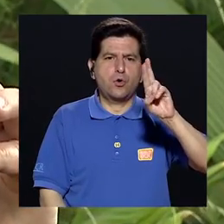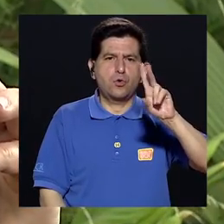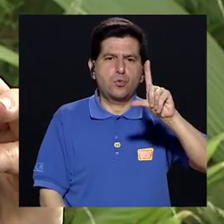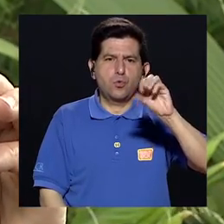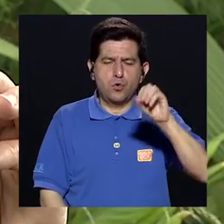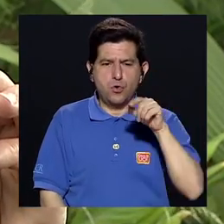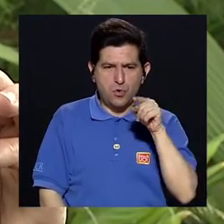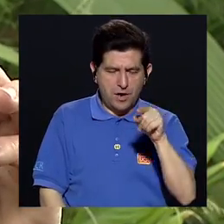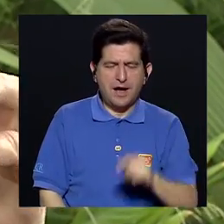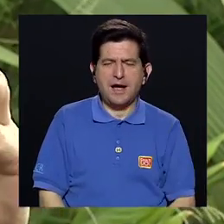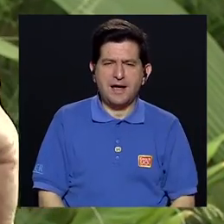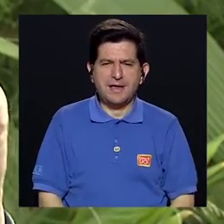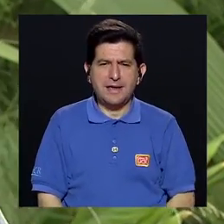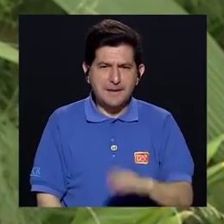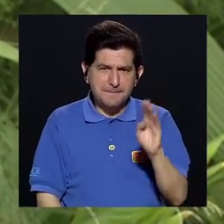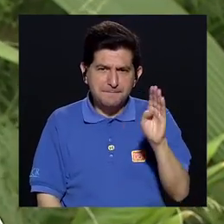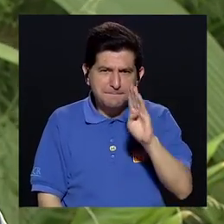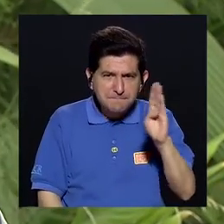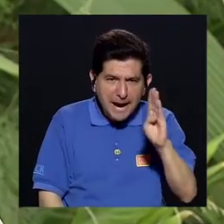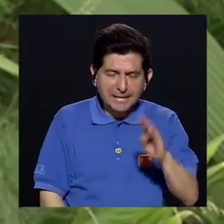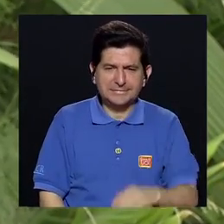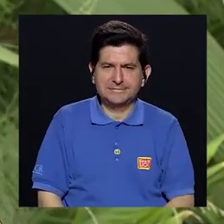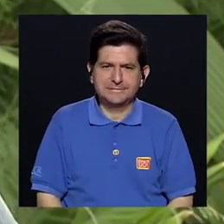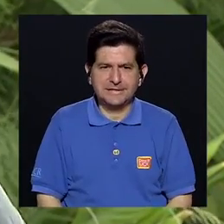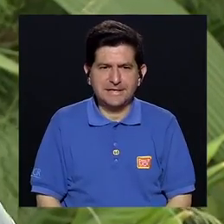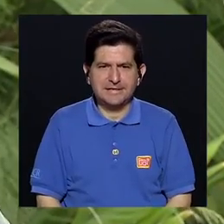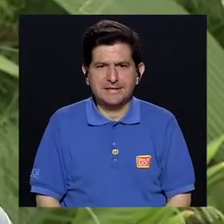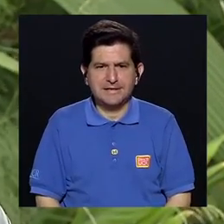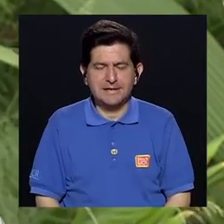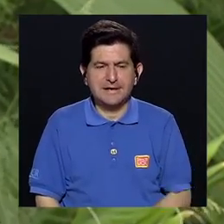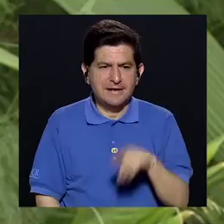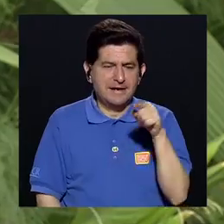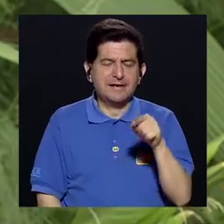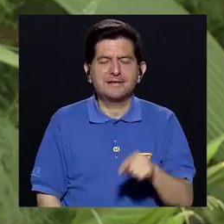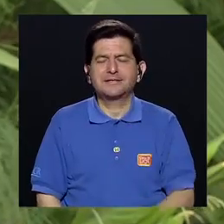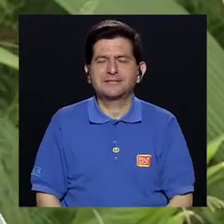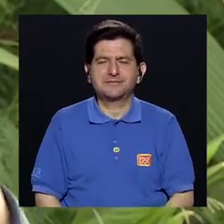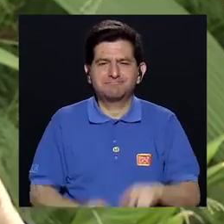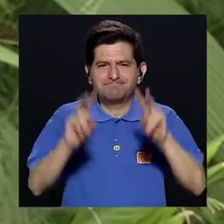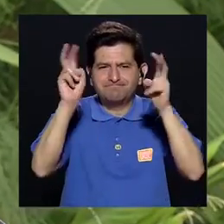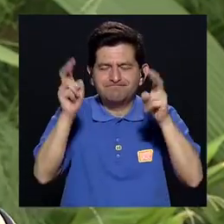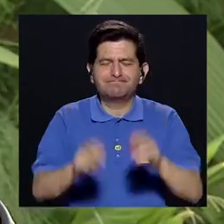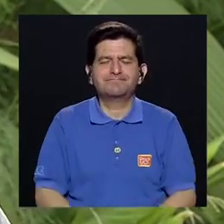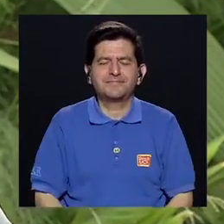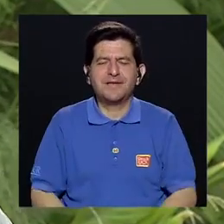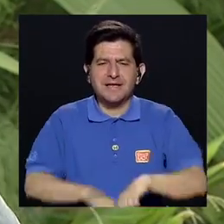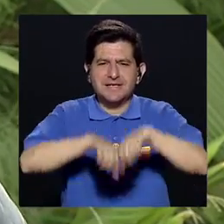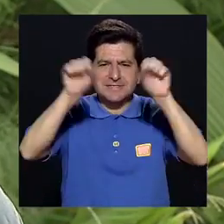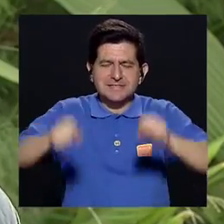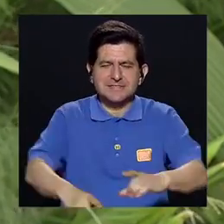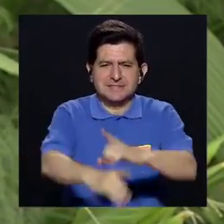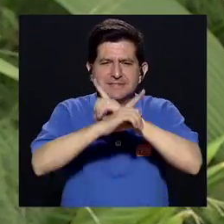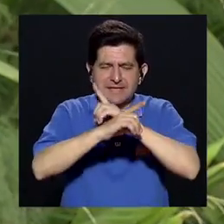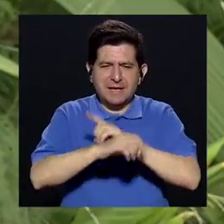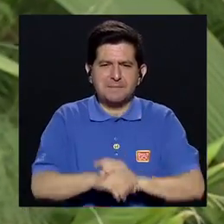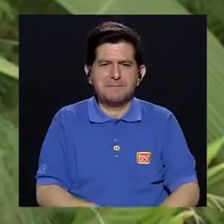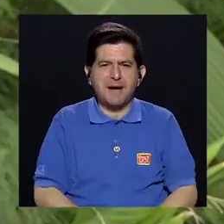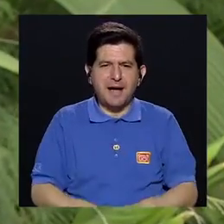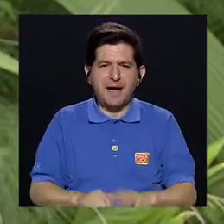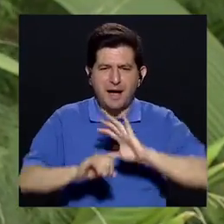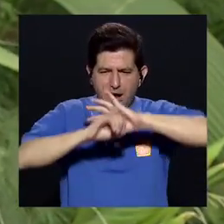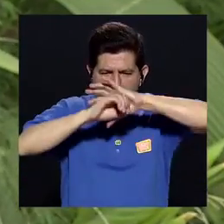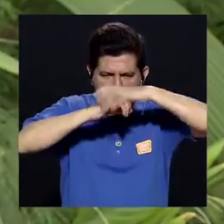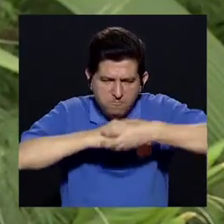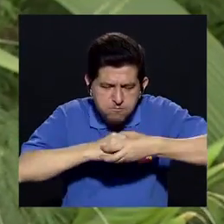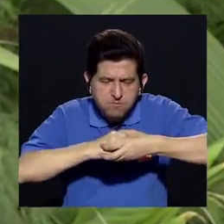bacteria Vienen los Bueno Los macrófagos Digamos Un sistema defensivo Y lo encapsula Y